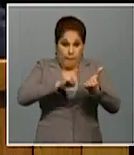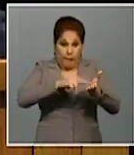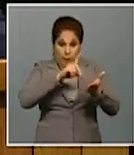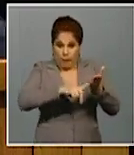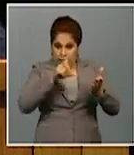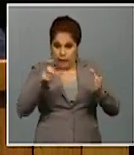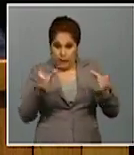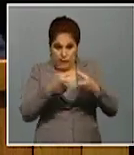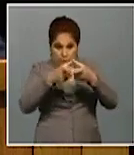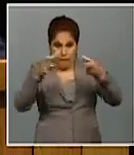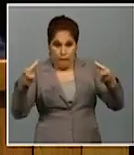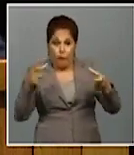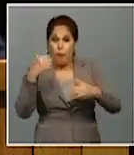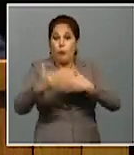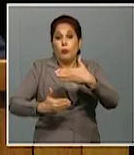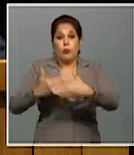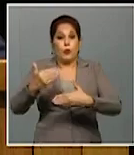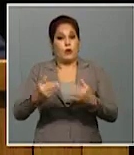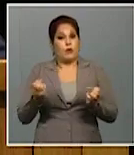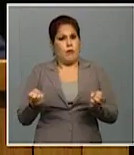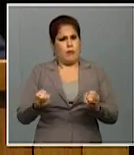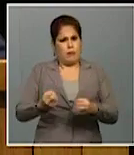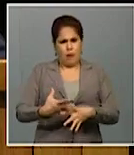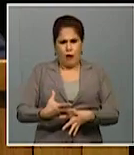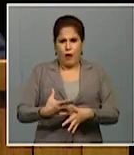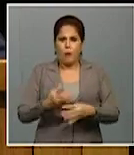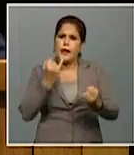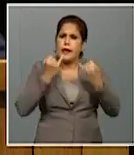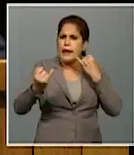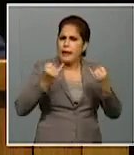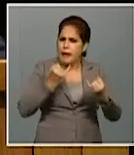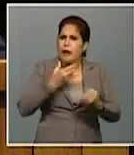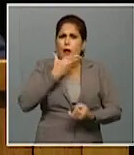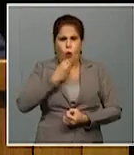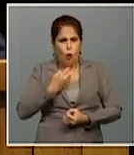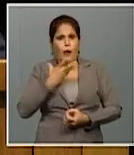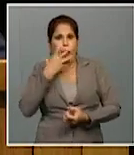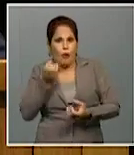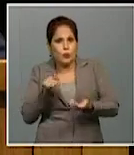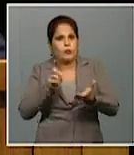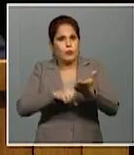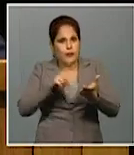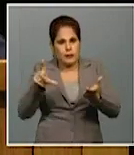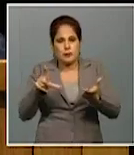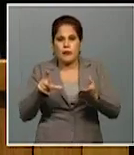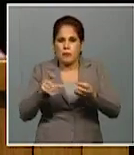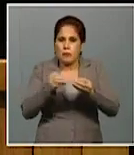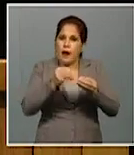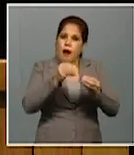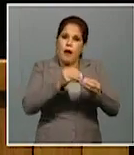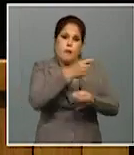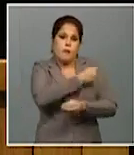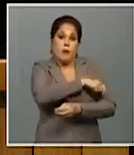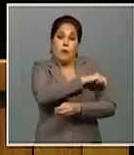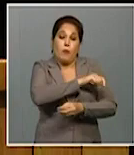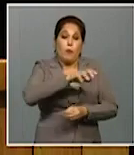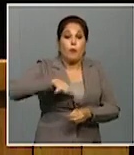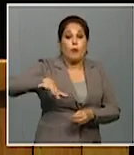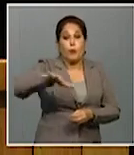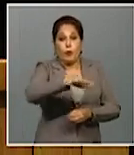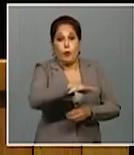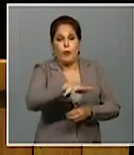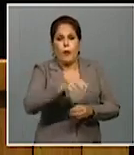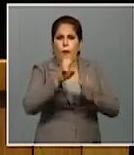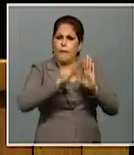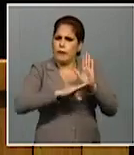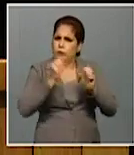filas del partido un proceso que suscite interés genuino con repercusión social. Generar métodos de trabajo más